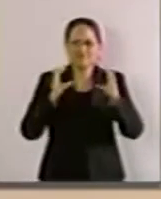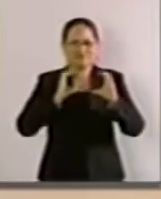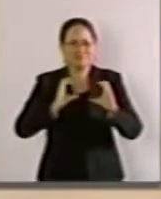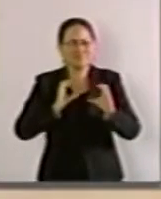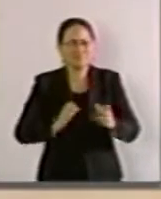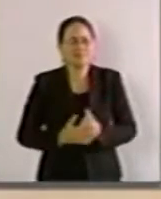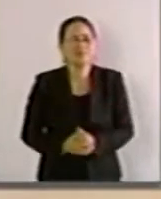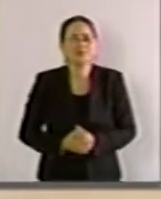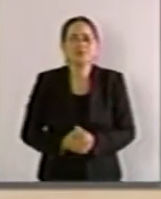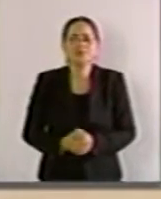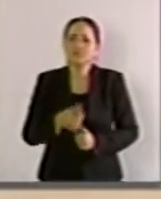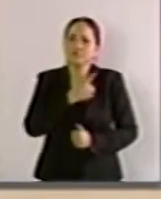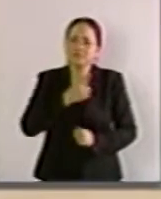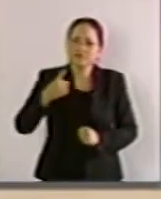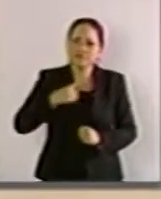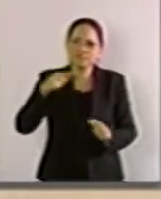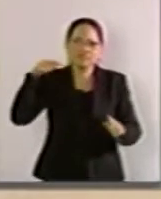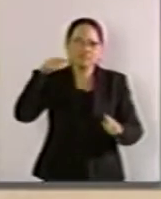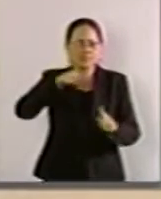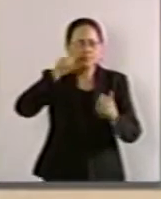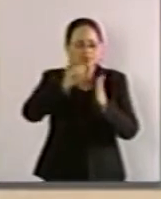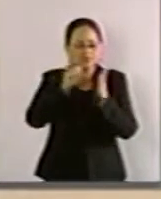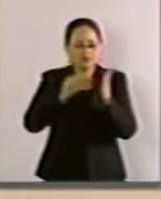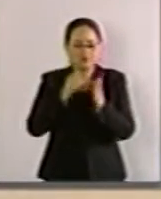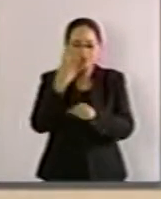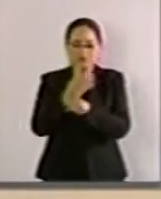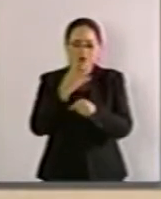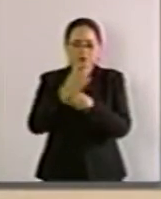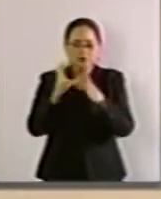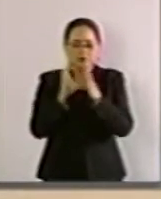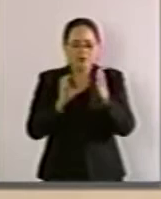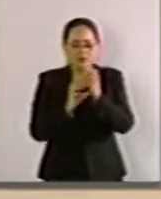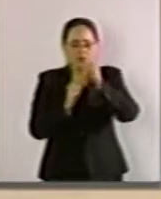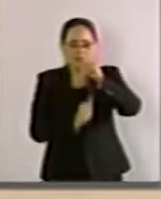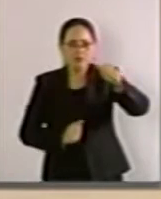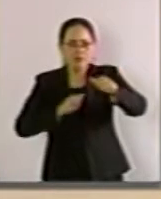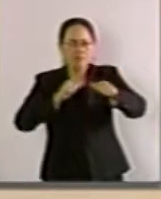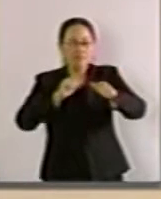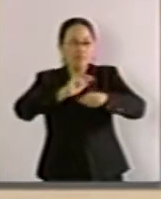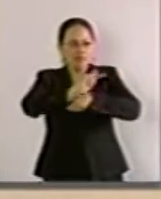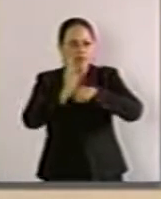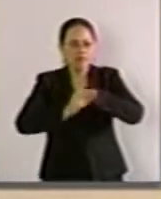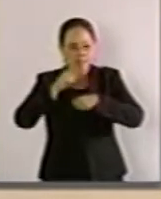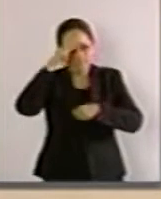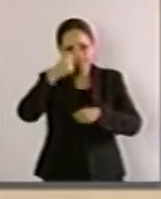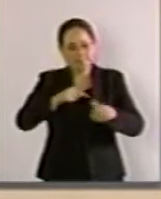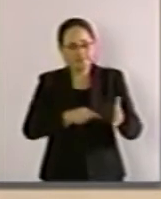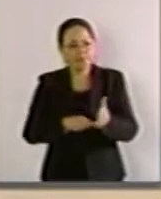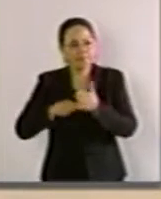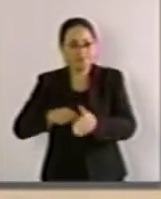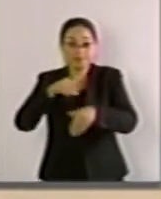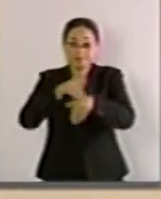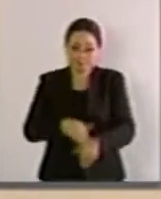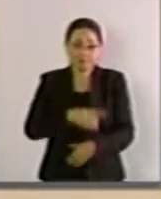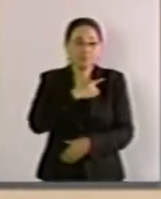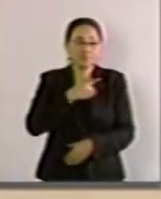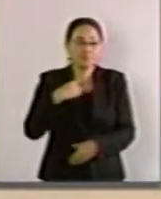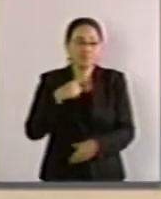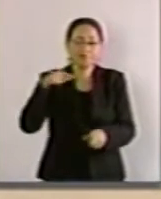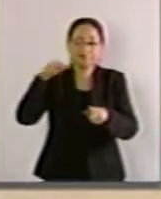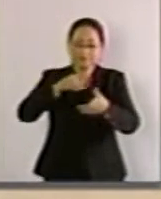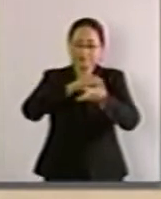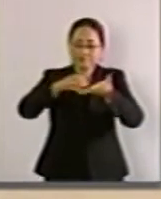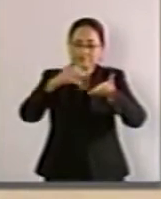Debemos dar cumplimiento al artículo 4º de nuestra Constitución Política de los Estados Unidos Mexicanos, el cual en su